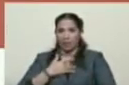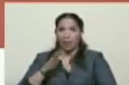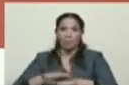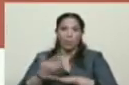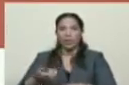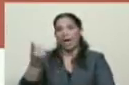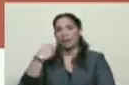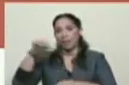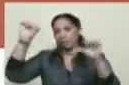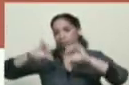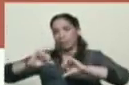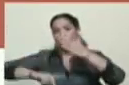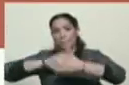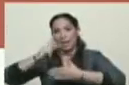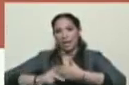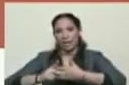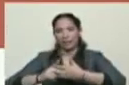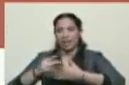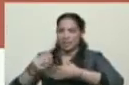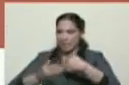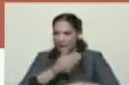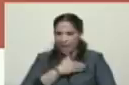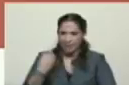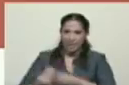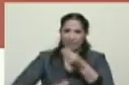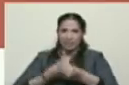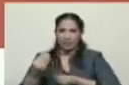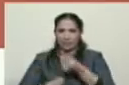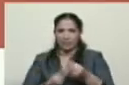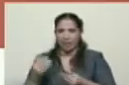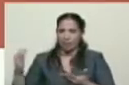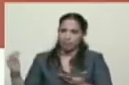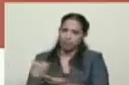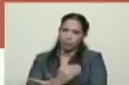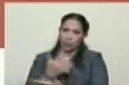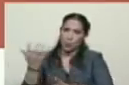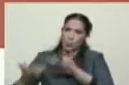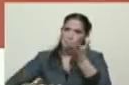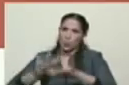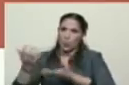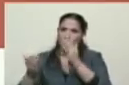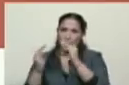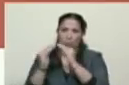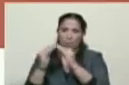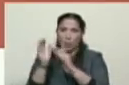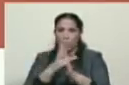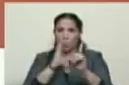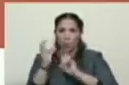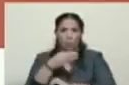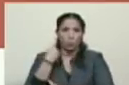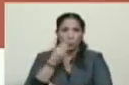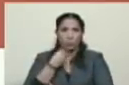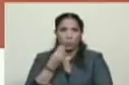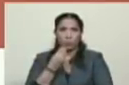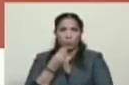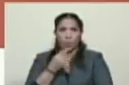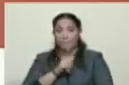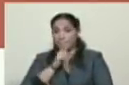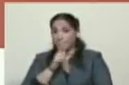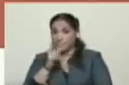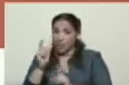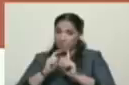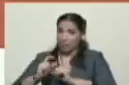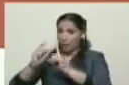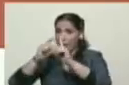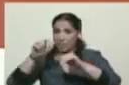día de ayer, perpetraron un acto fascista de quemar la Casa de la Juventud y la Cultura. Mala palabra para Mike Pence, mala